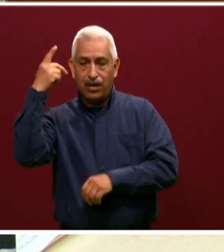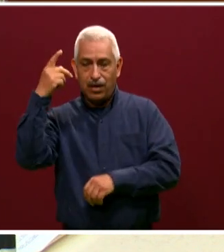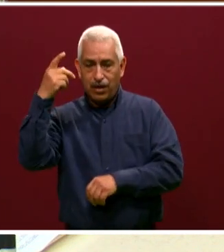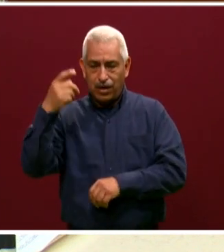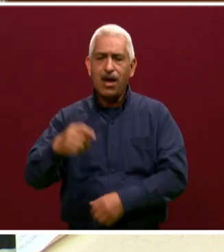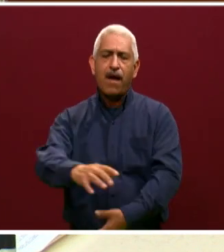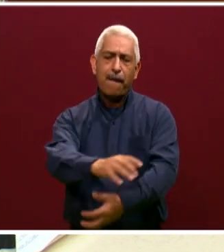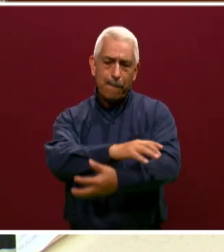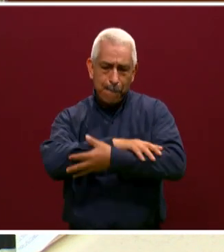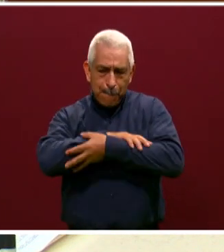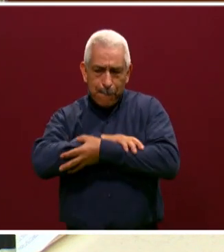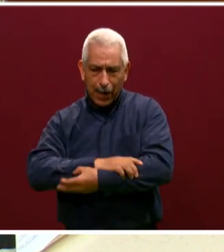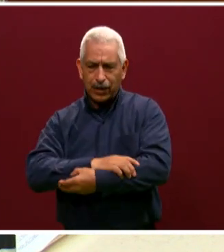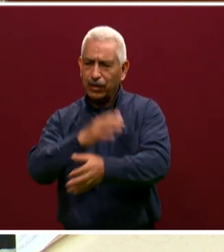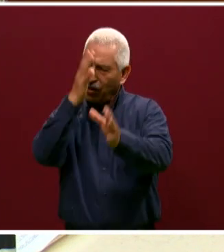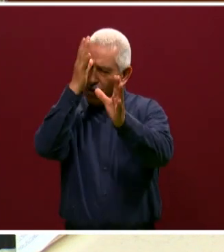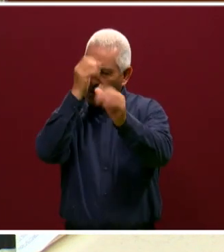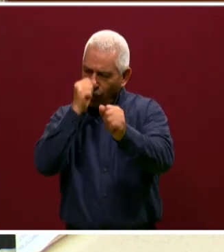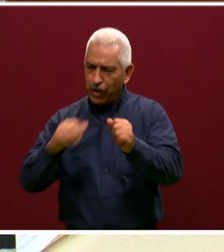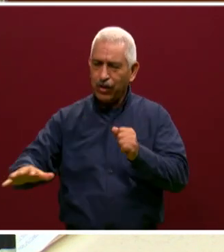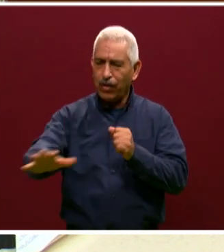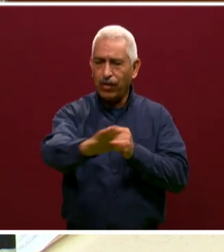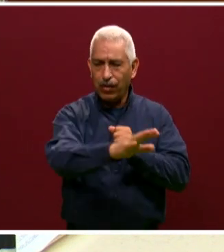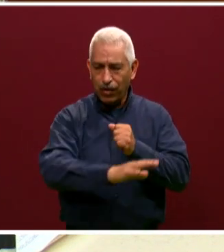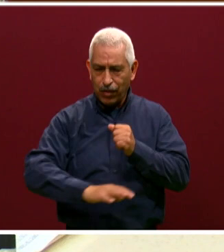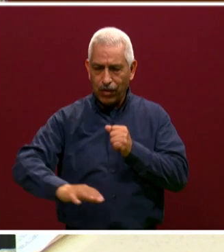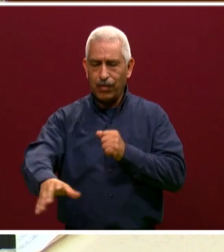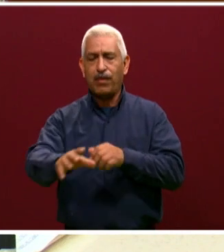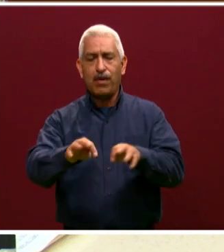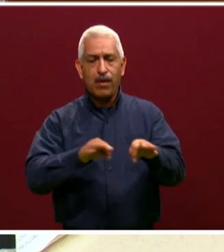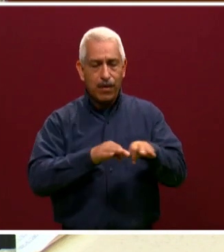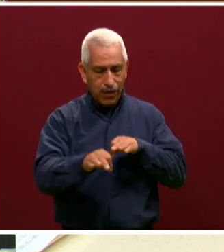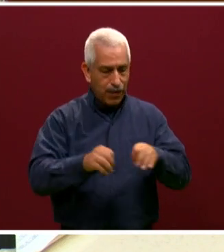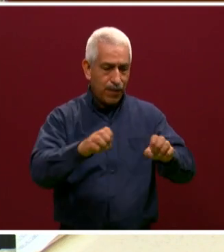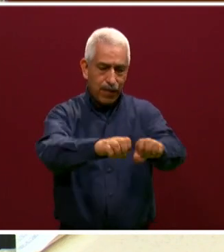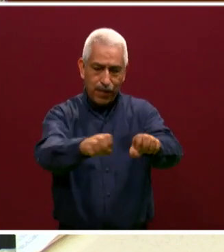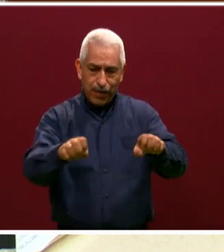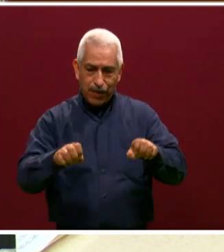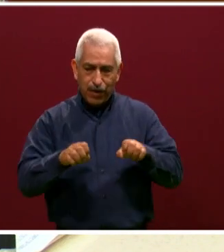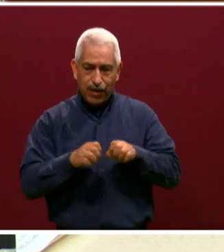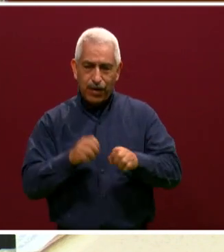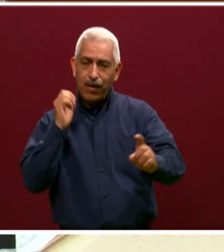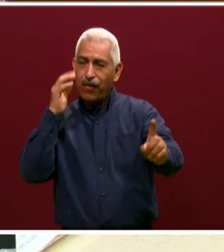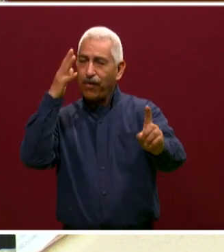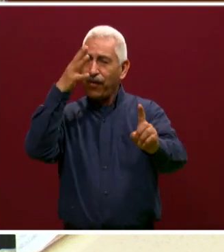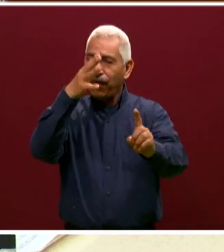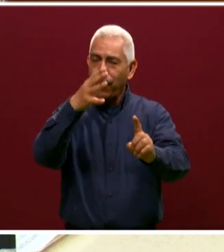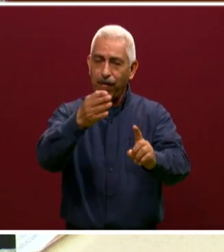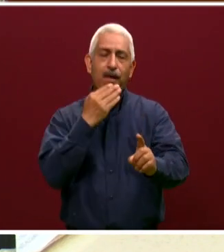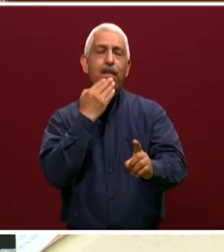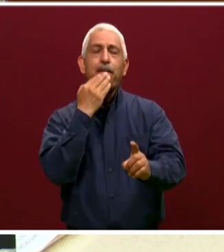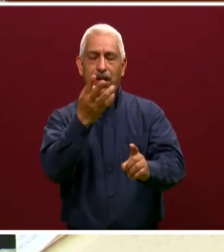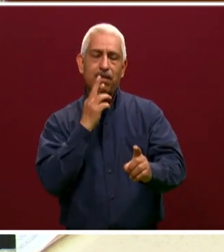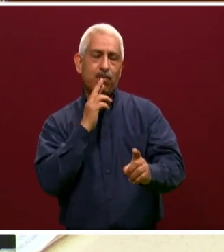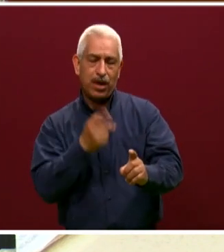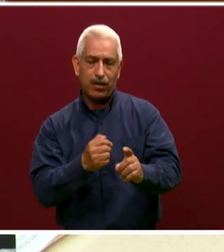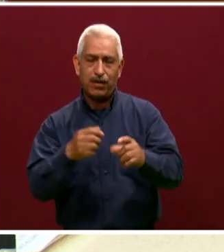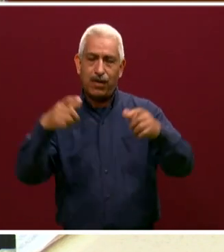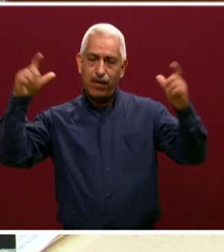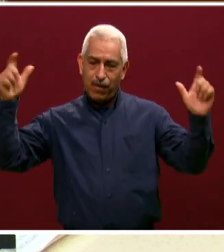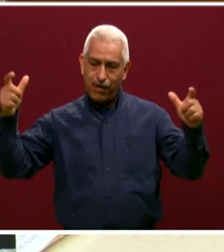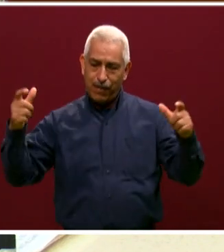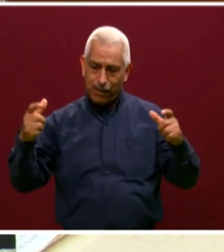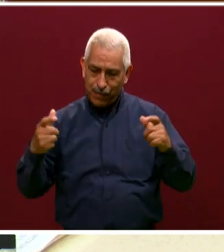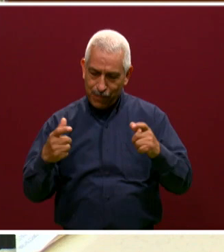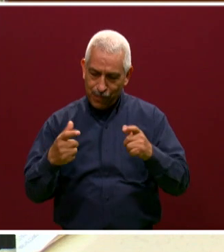este trabajo en equipo que va a tener excelentes resultados porque el objetivo es minimizar los contagios. Si lo